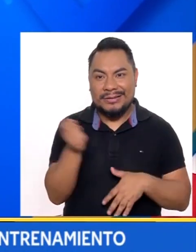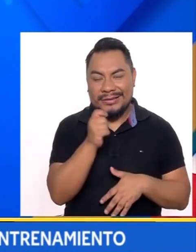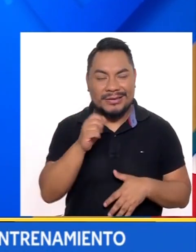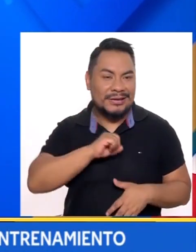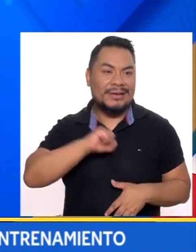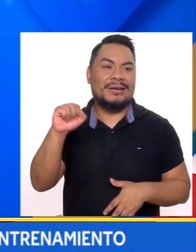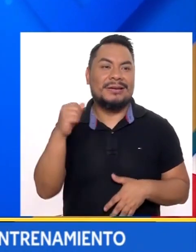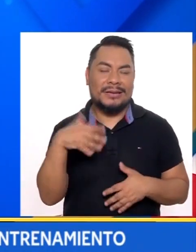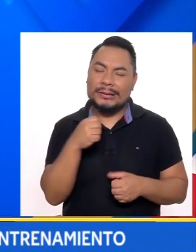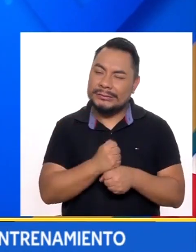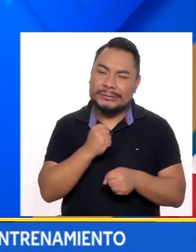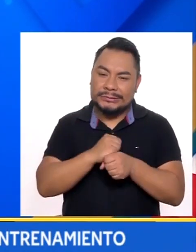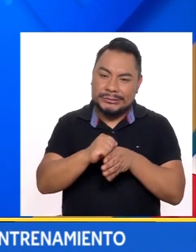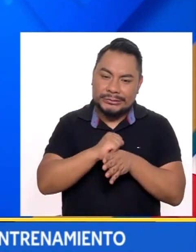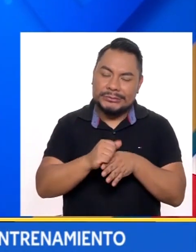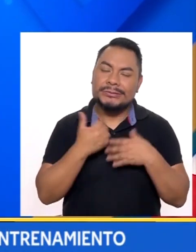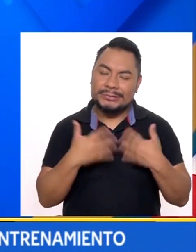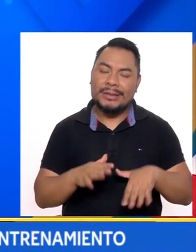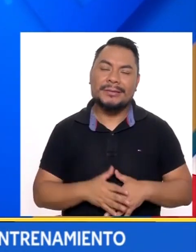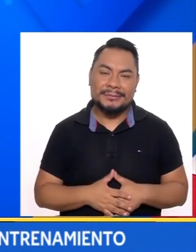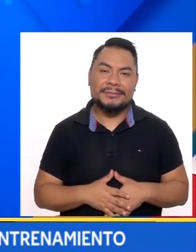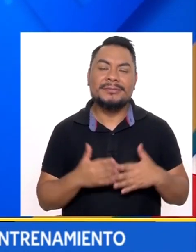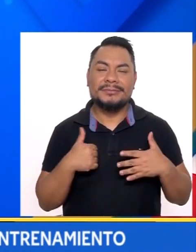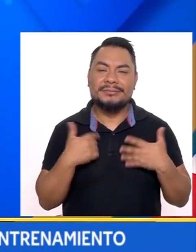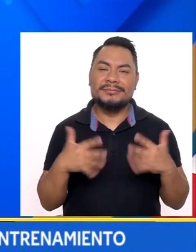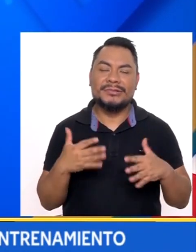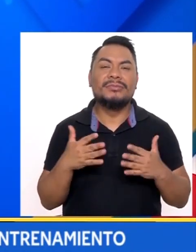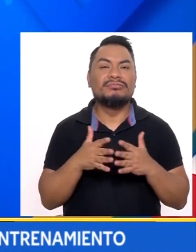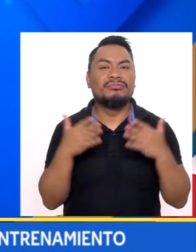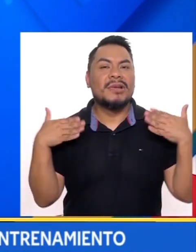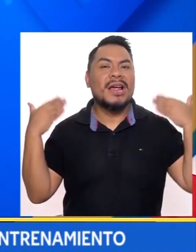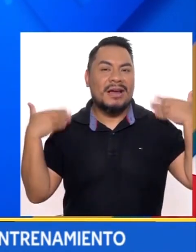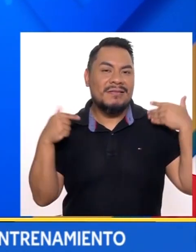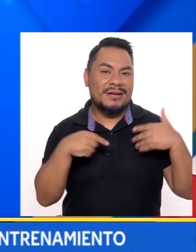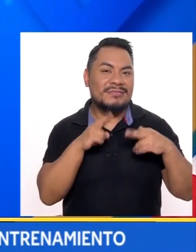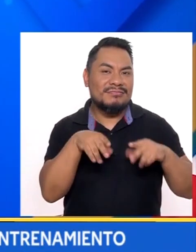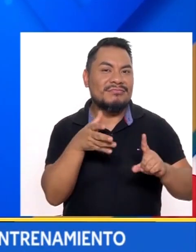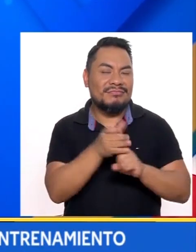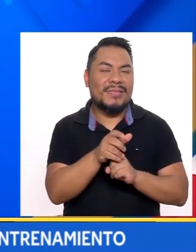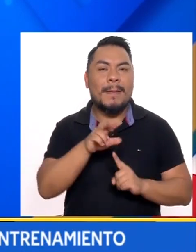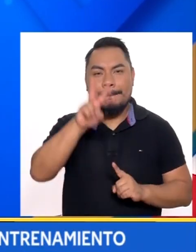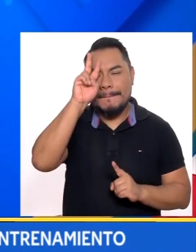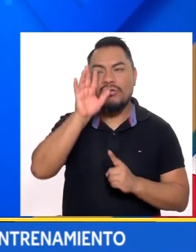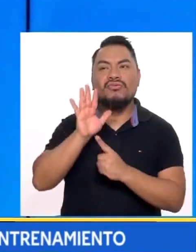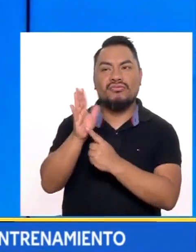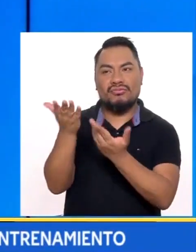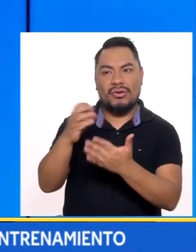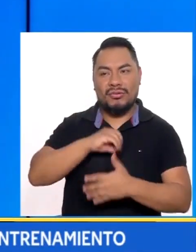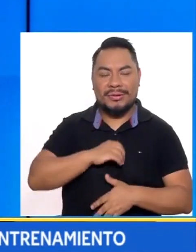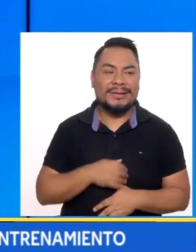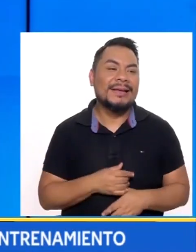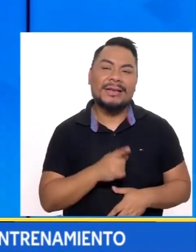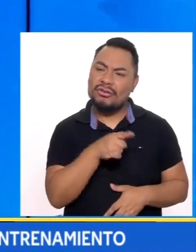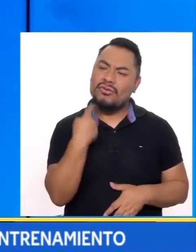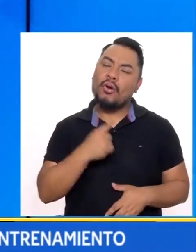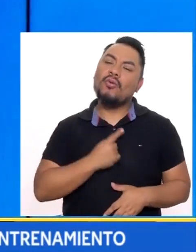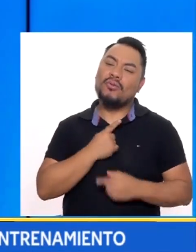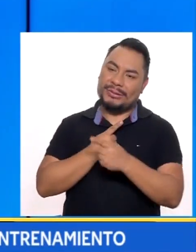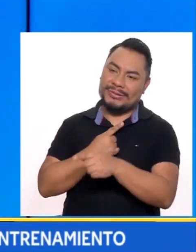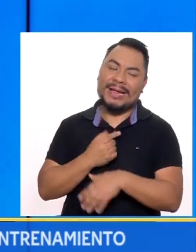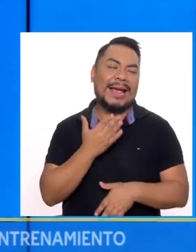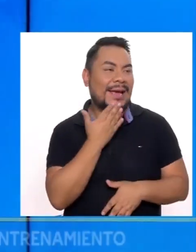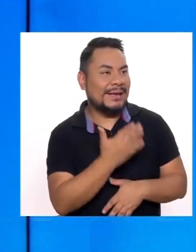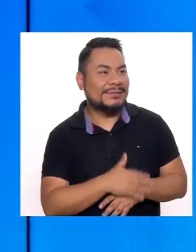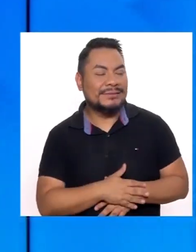Se hizo lo que se había trabajado Así que muy feliz Por el resultado Por el la medalla Y que va para todo el Perú Y nosotros muy orgullosos Muchas gracias